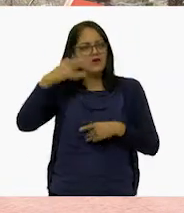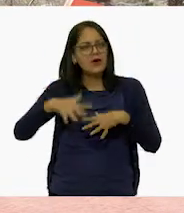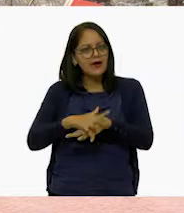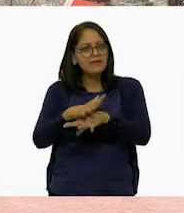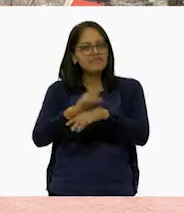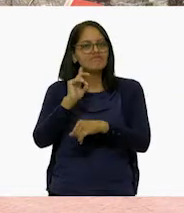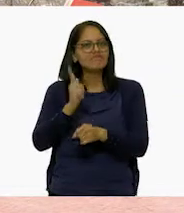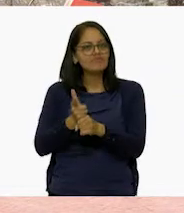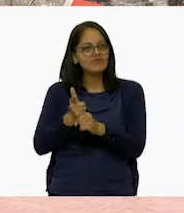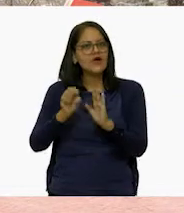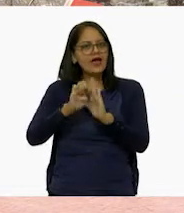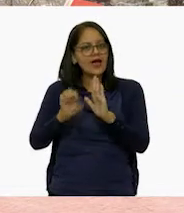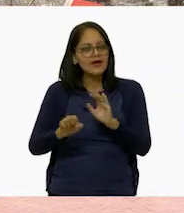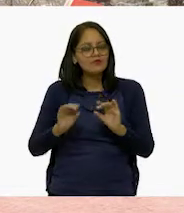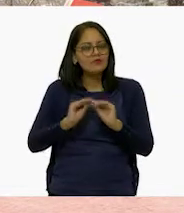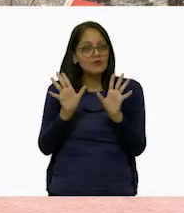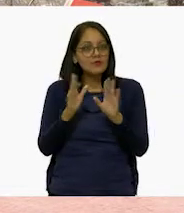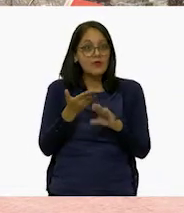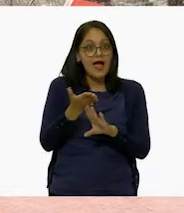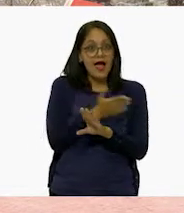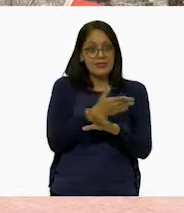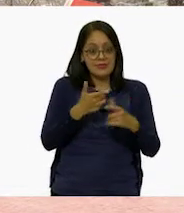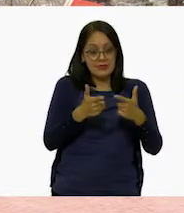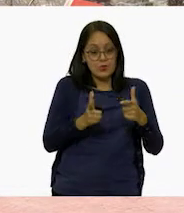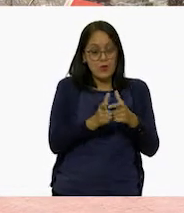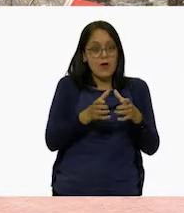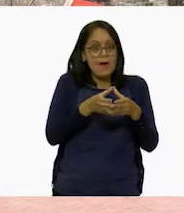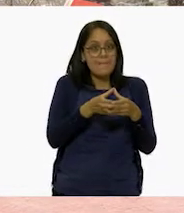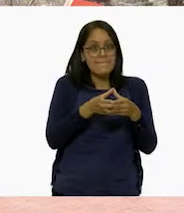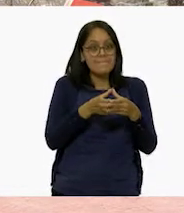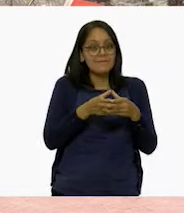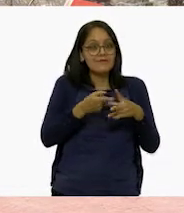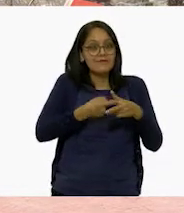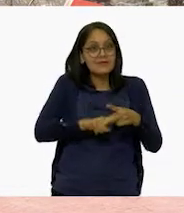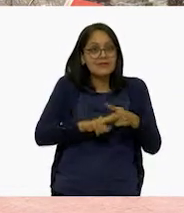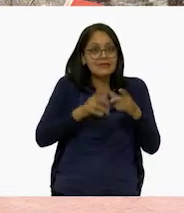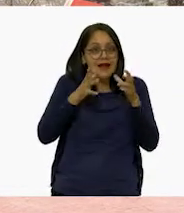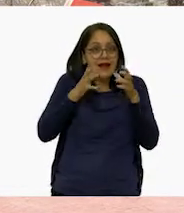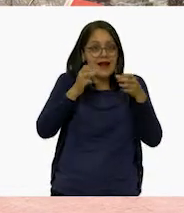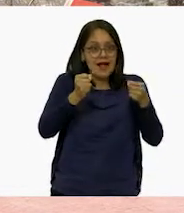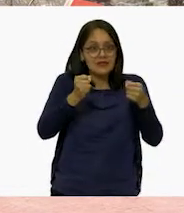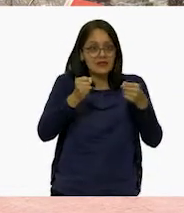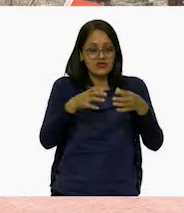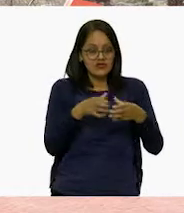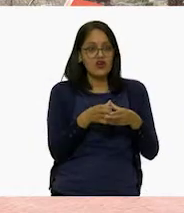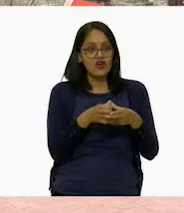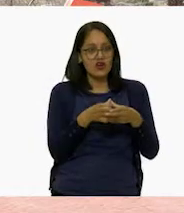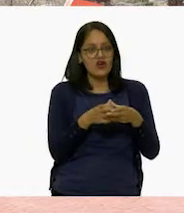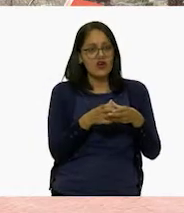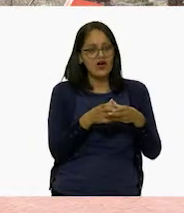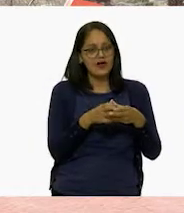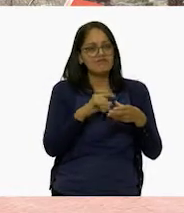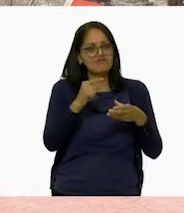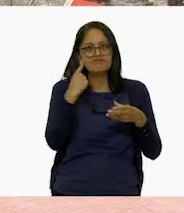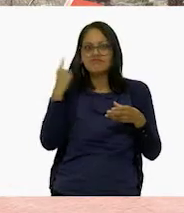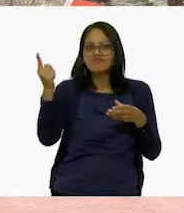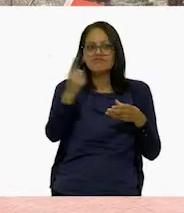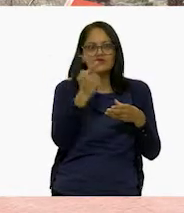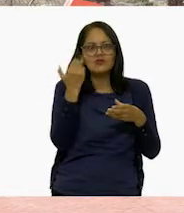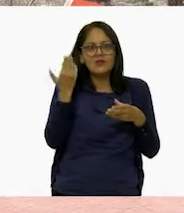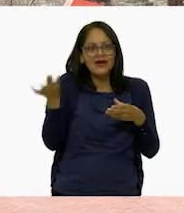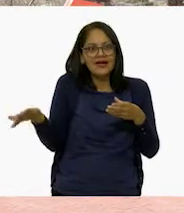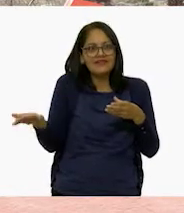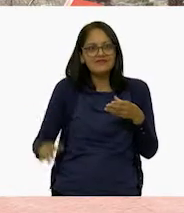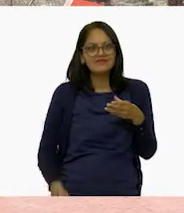porque si era solo un rancho, bueno, pues ya nada de eso se nota.